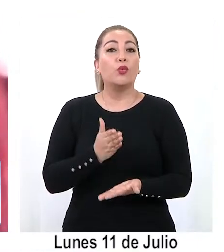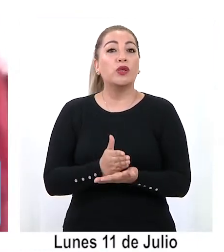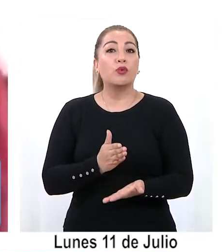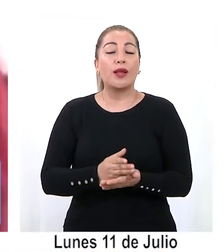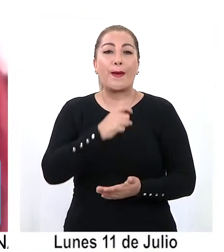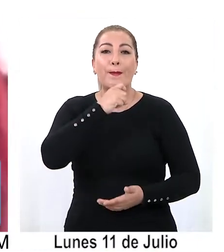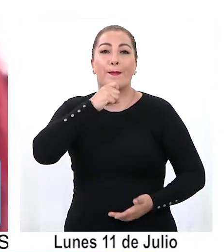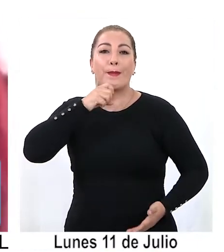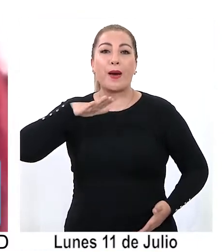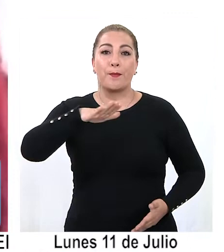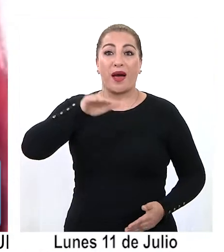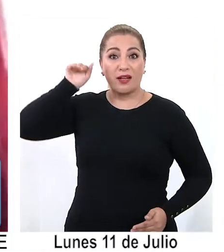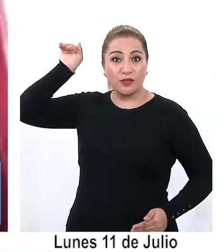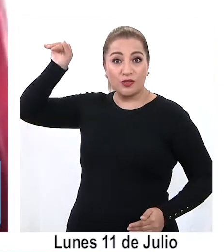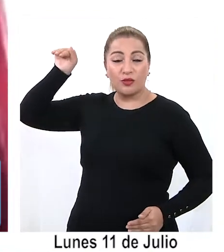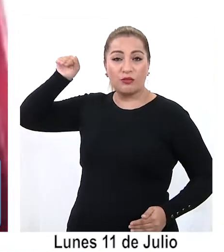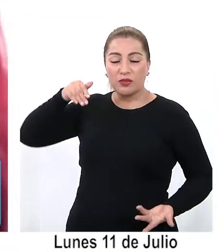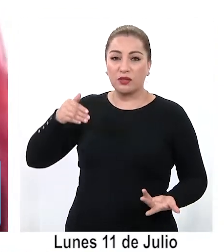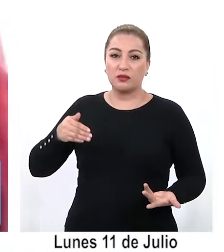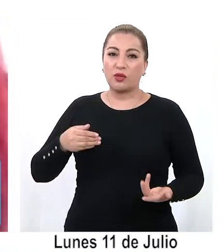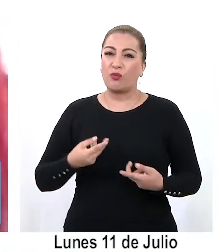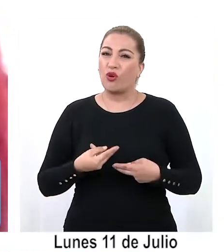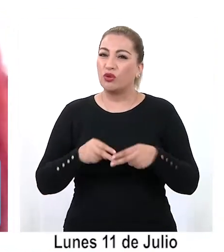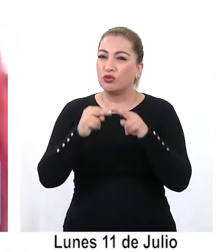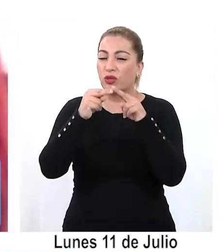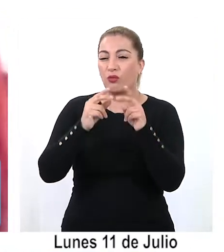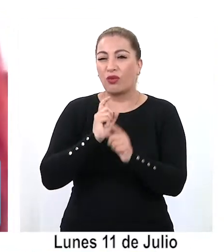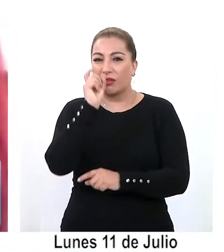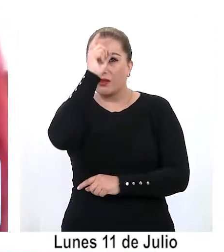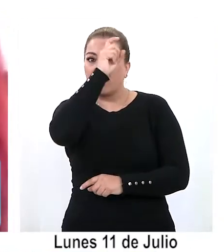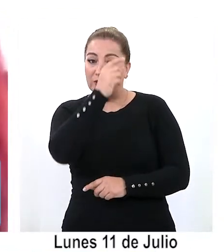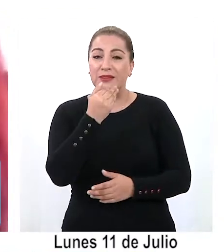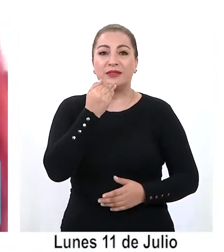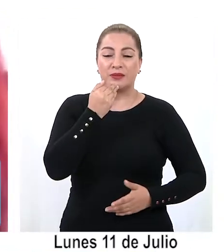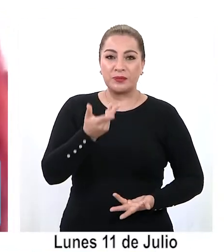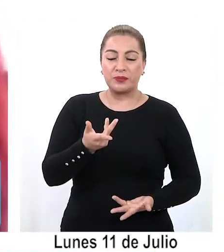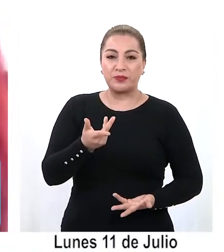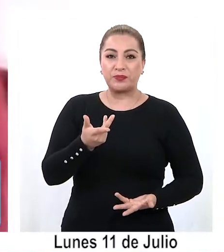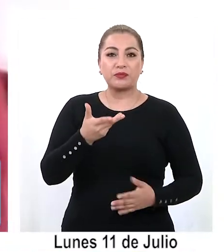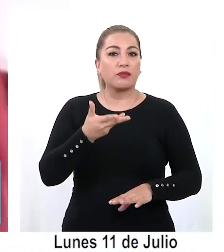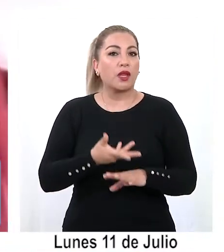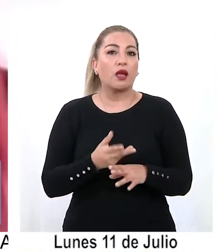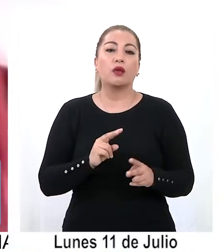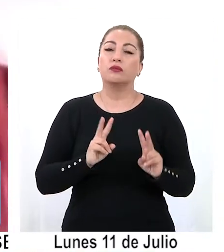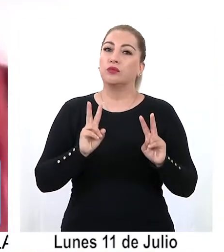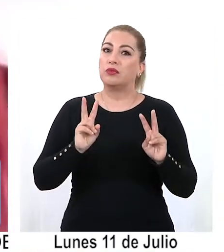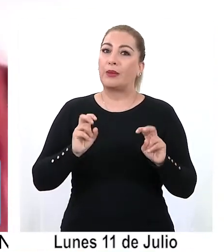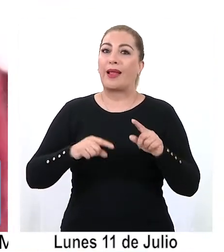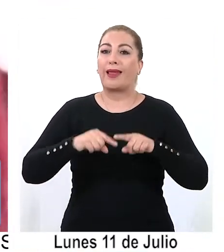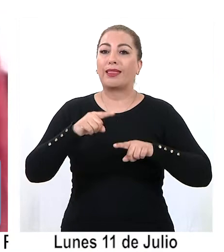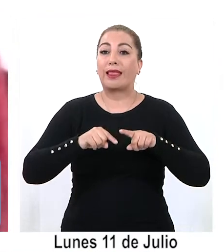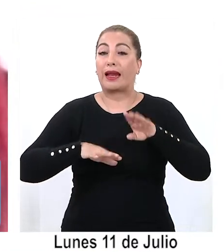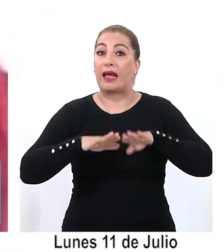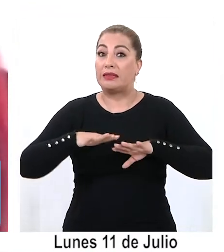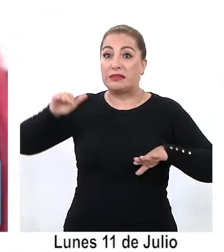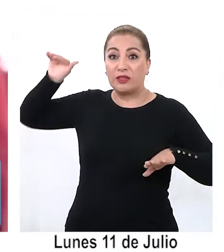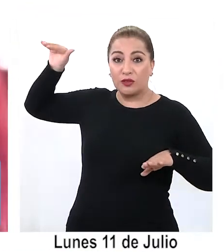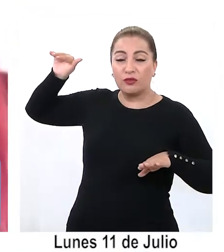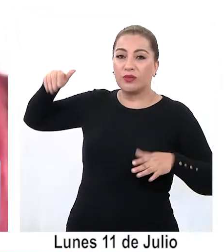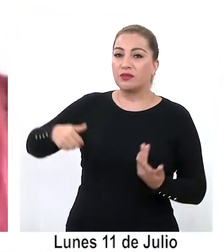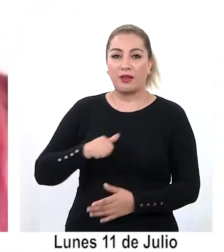de alto auspicio, que ha sido muy dificultoso esto a propósito que hay un tema con los suelos aún